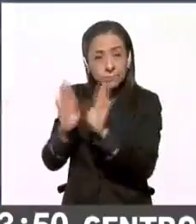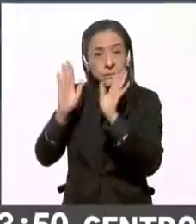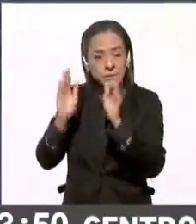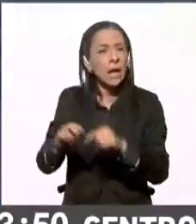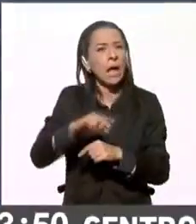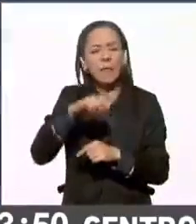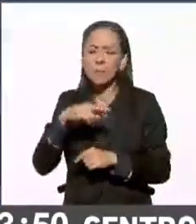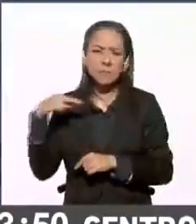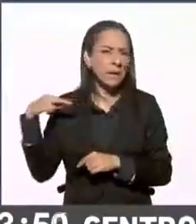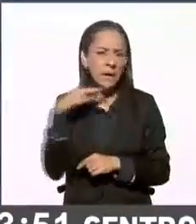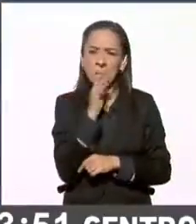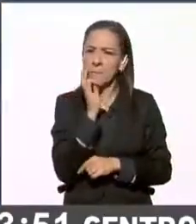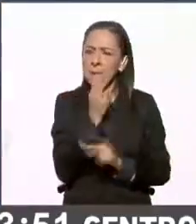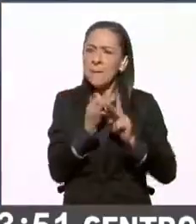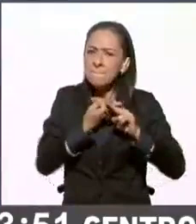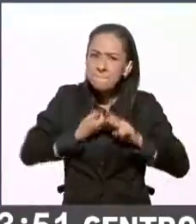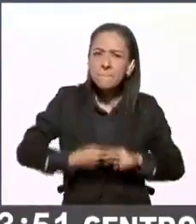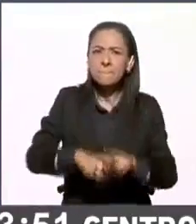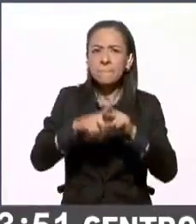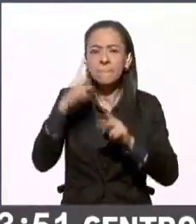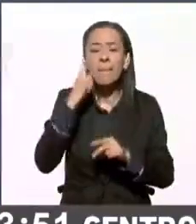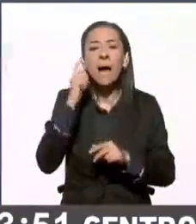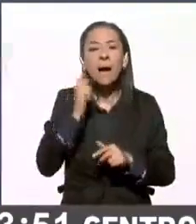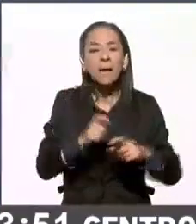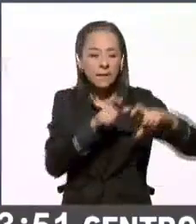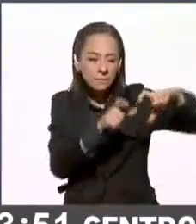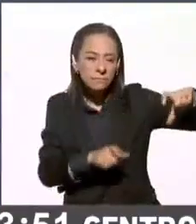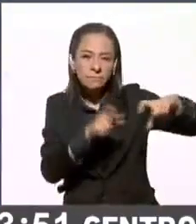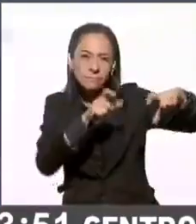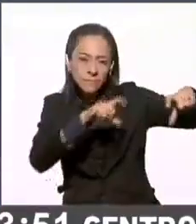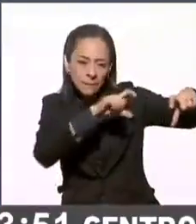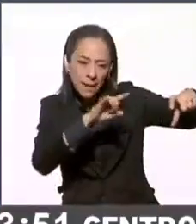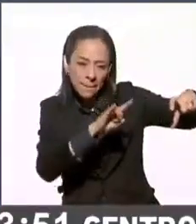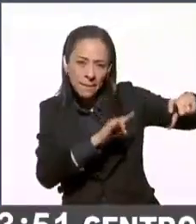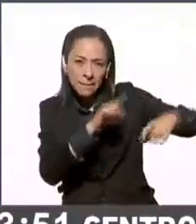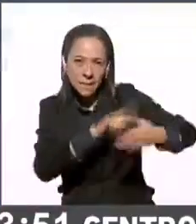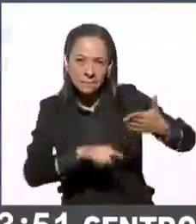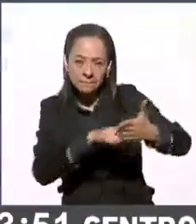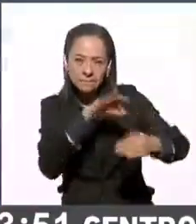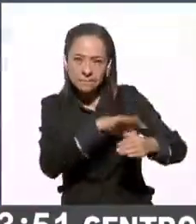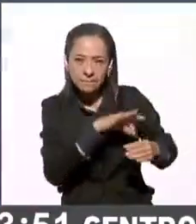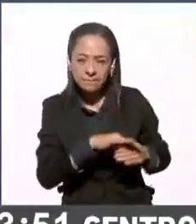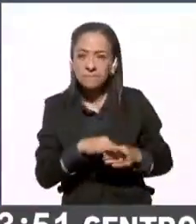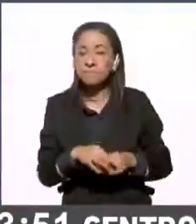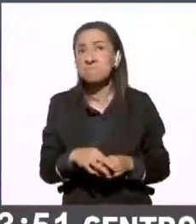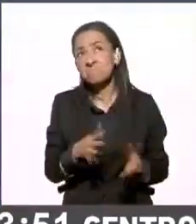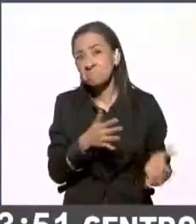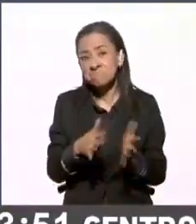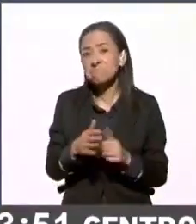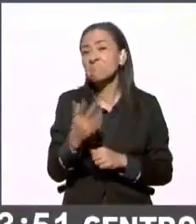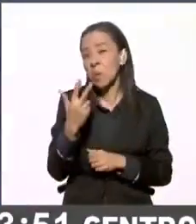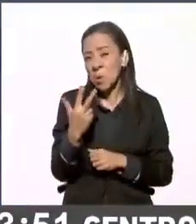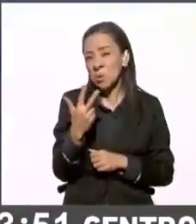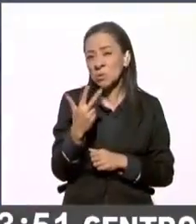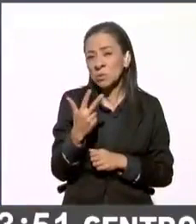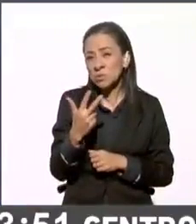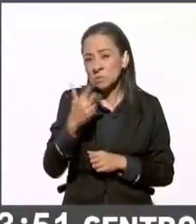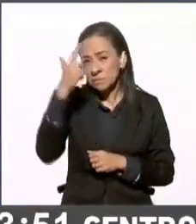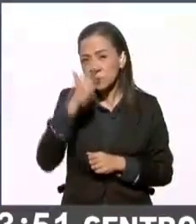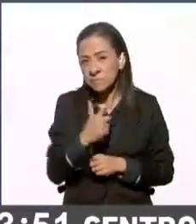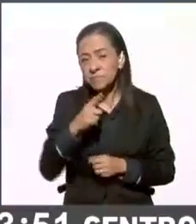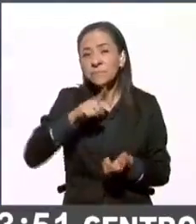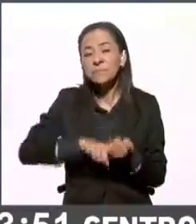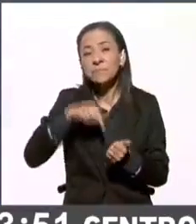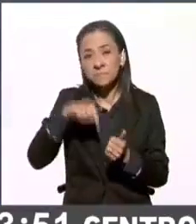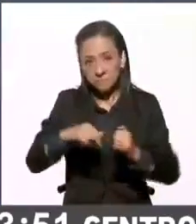los los trabajos para procesar las actas y bueno, desde las 8 de las 20 horas aquí en el Instituto